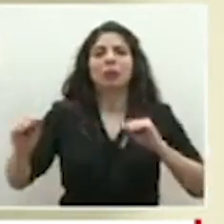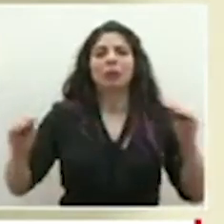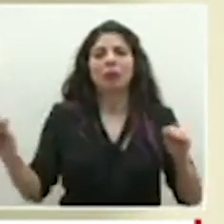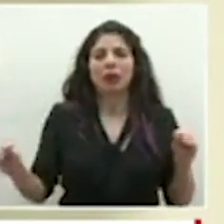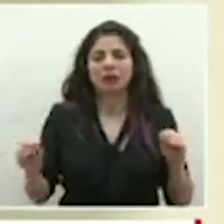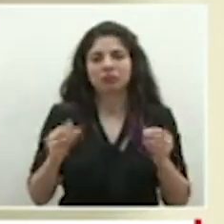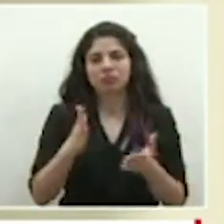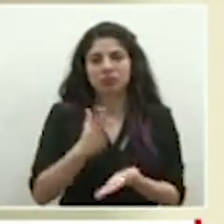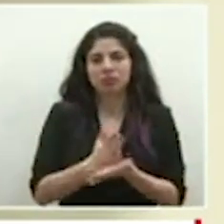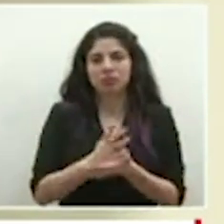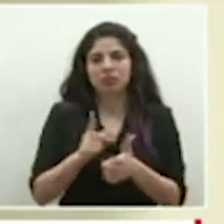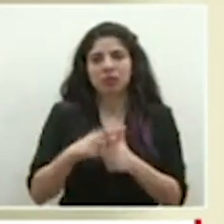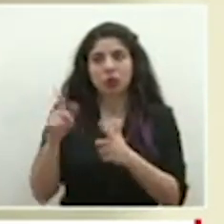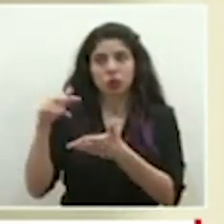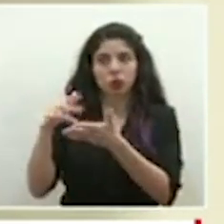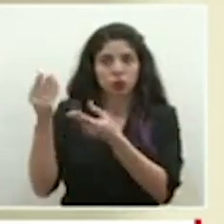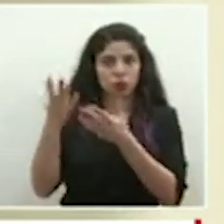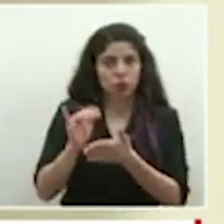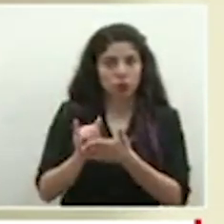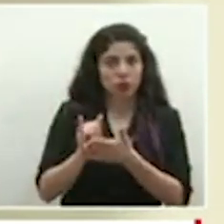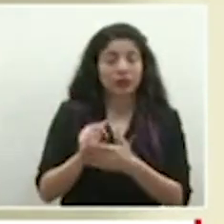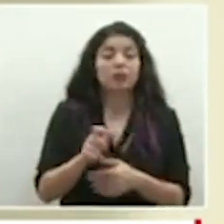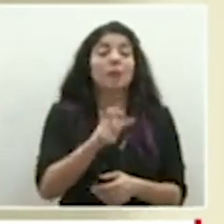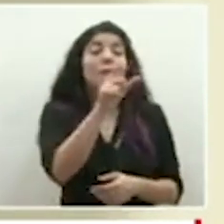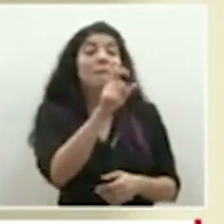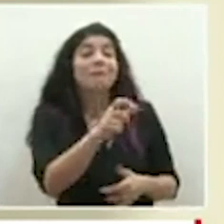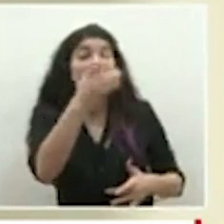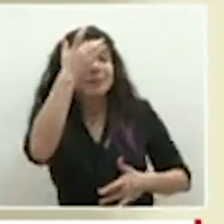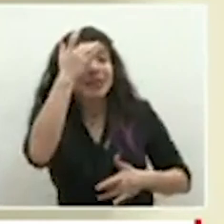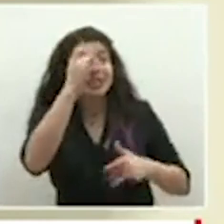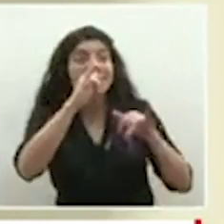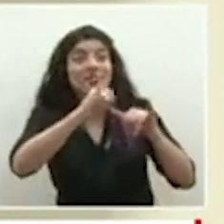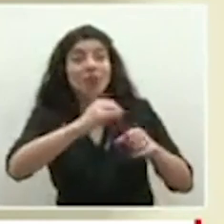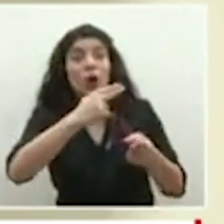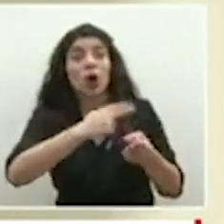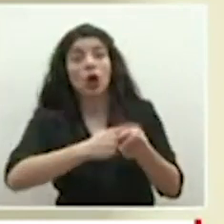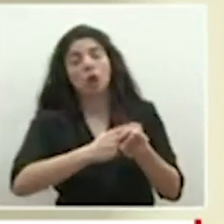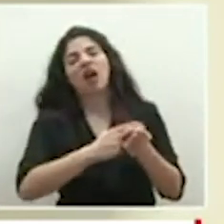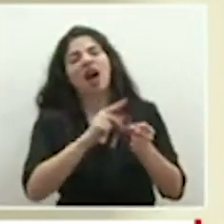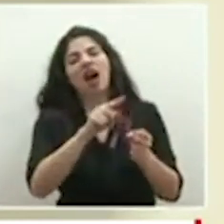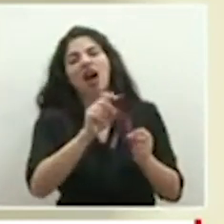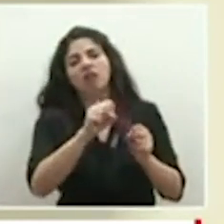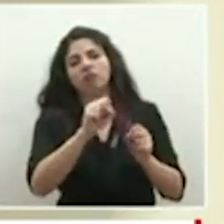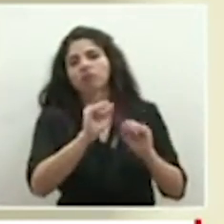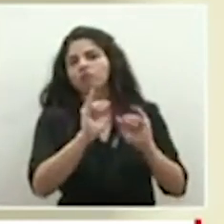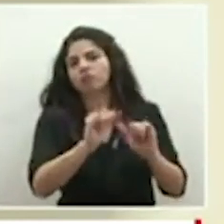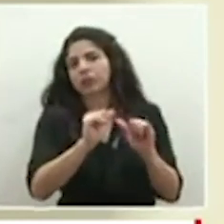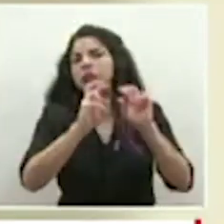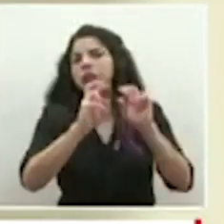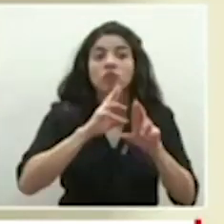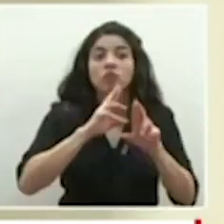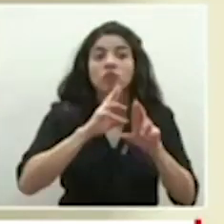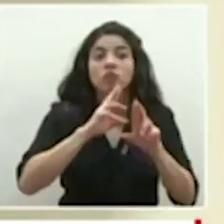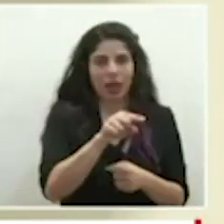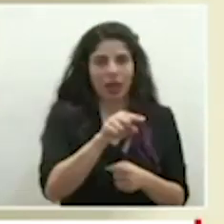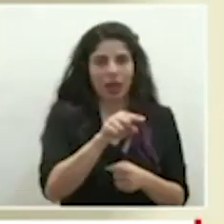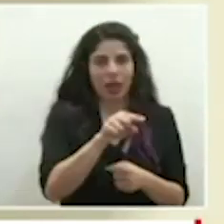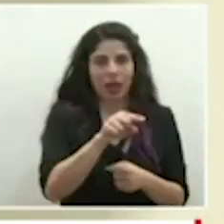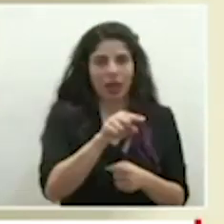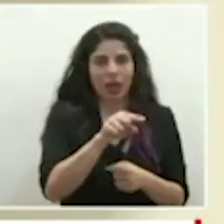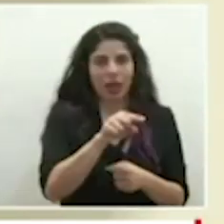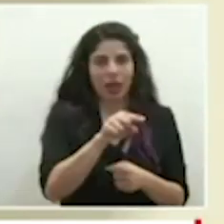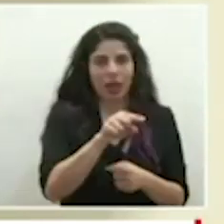excreción viral. En el caso de los pacientes hospitalizados, por el momento vamos a continuar haciendo la prueba para dar de alta,